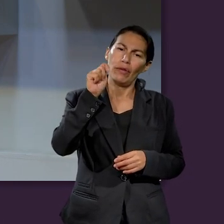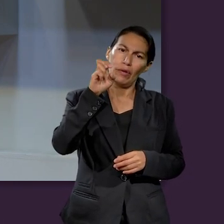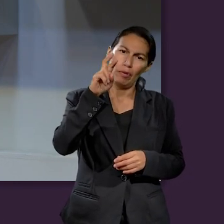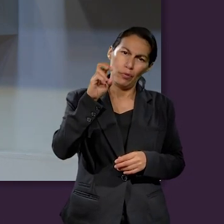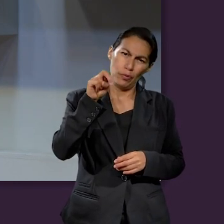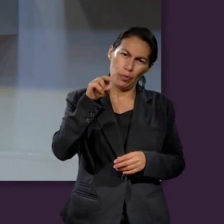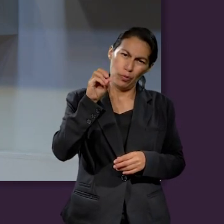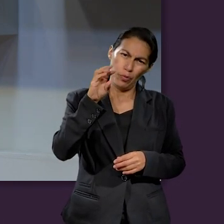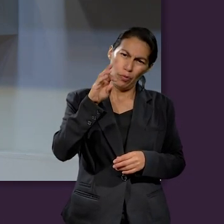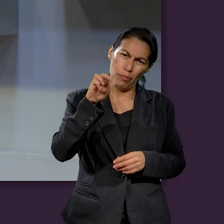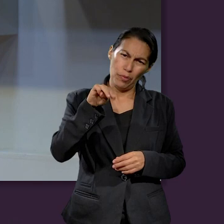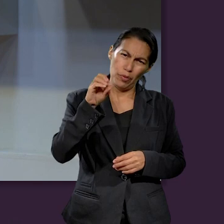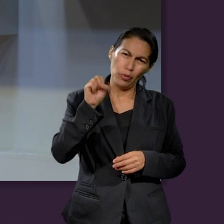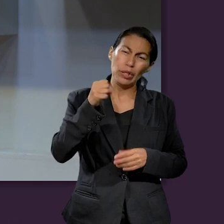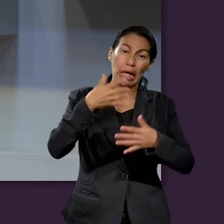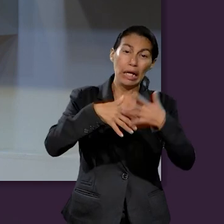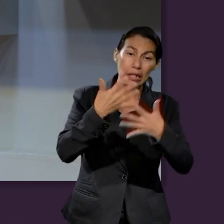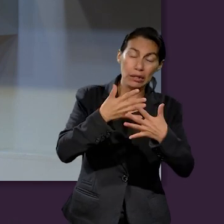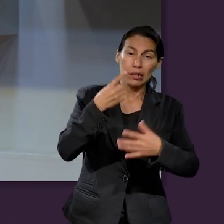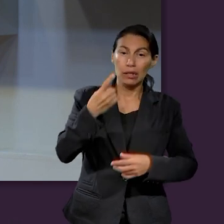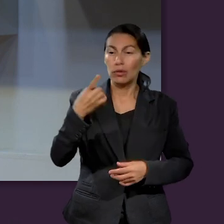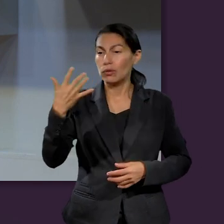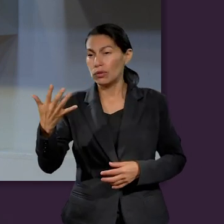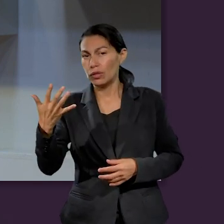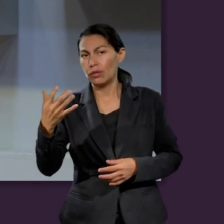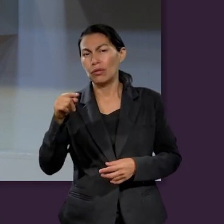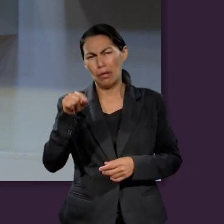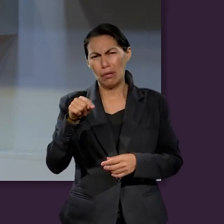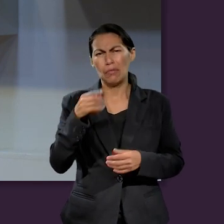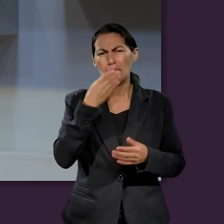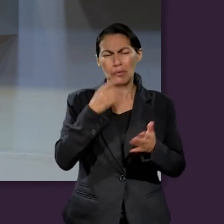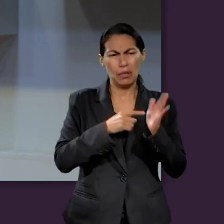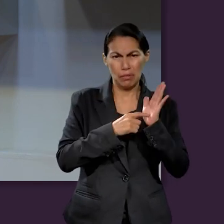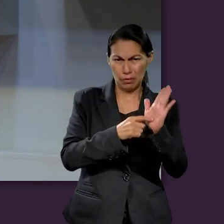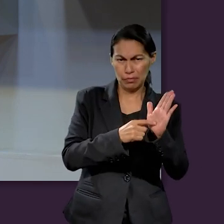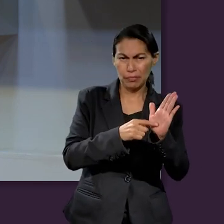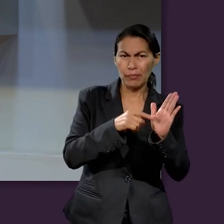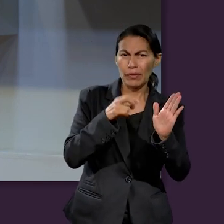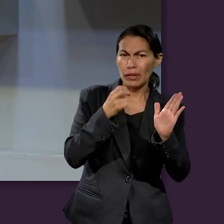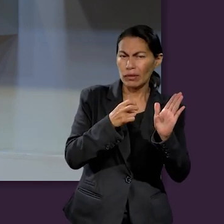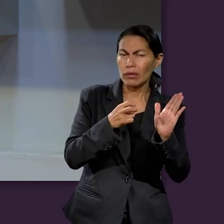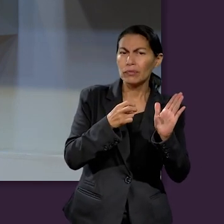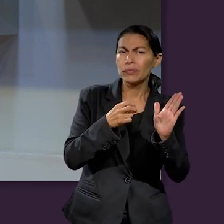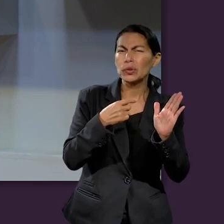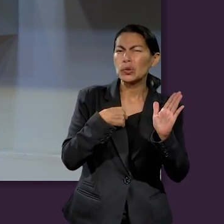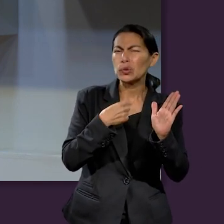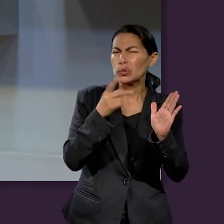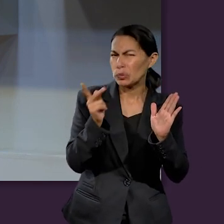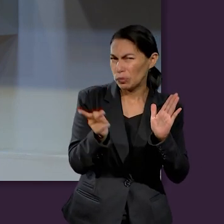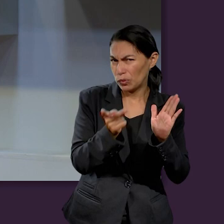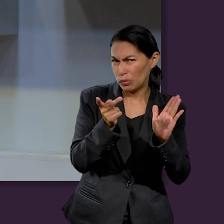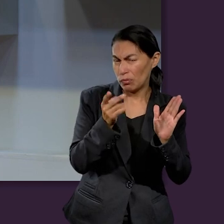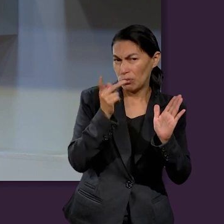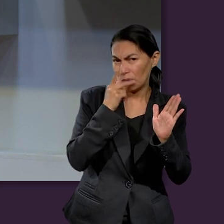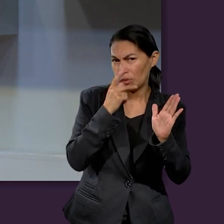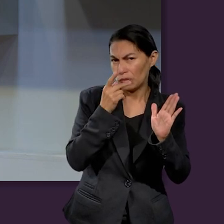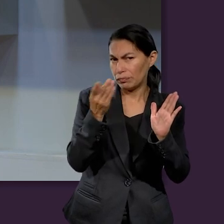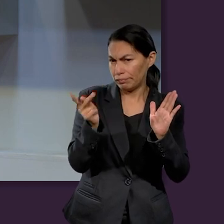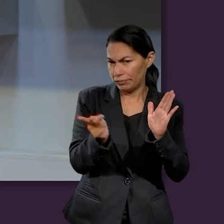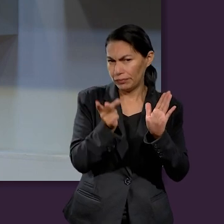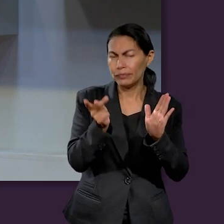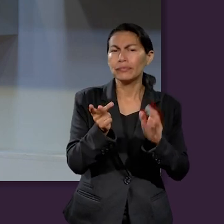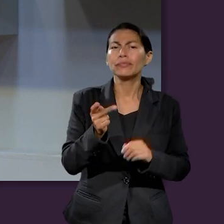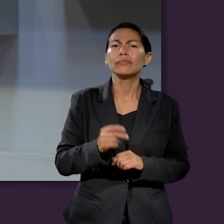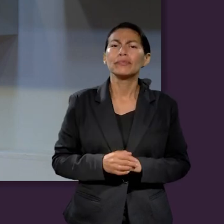preguntarle algo al pastor Mora. Hay una cita que se encuentra de Deuteronomios 15, del 1 al 5. Y en base a ese